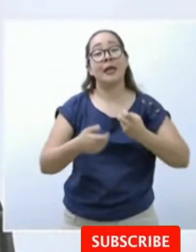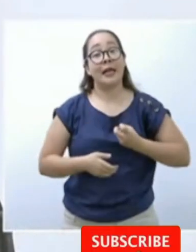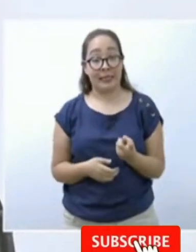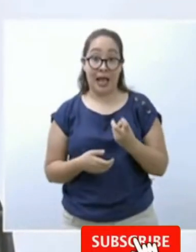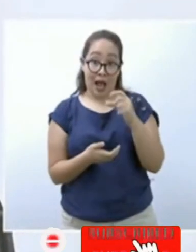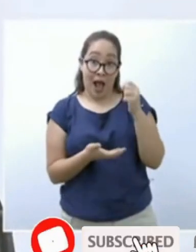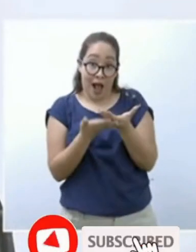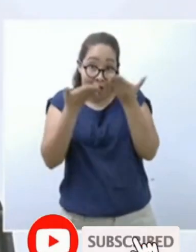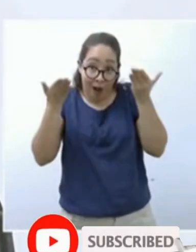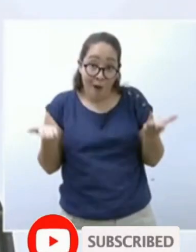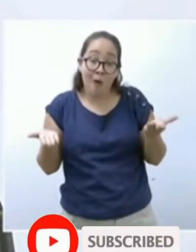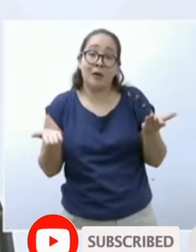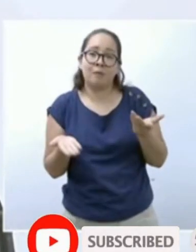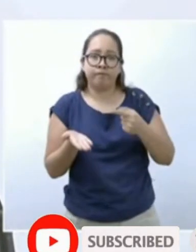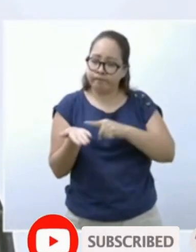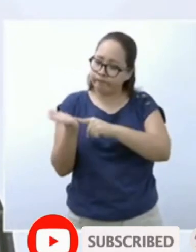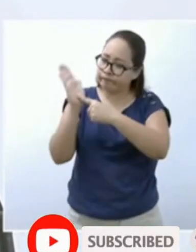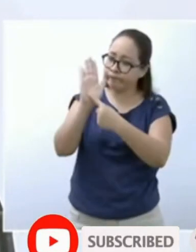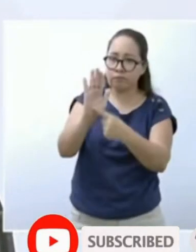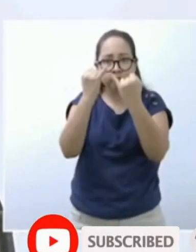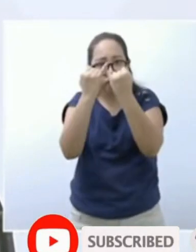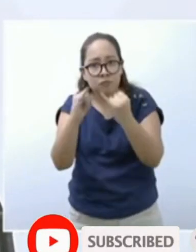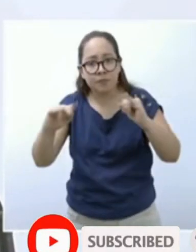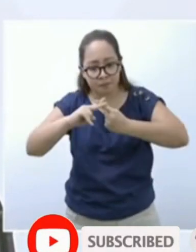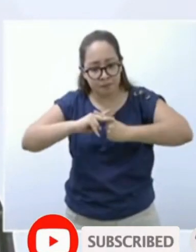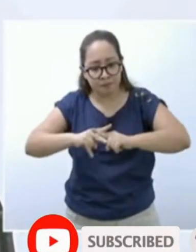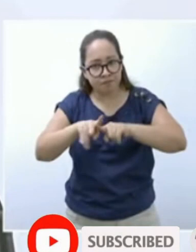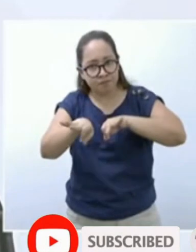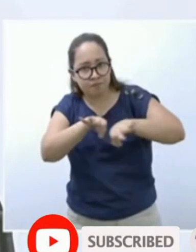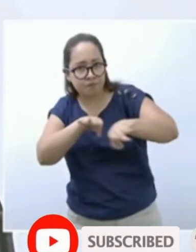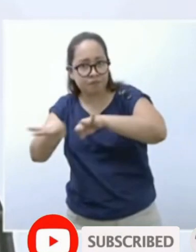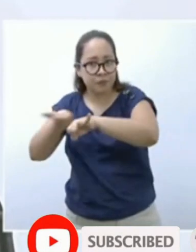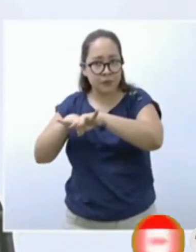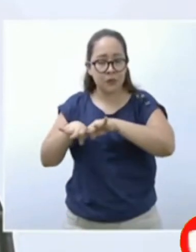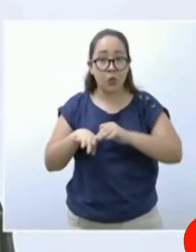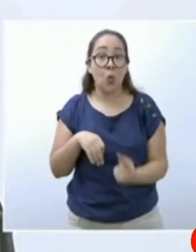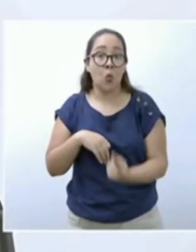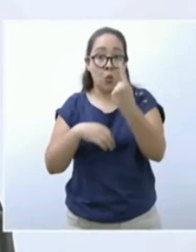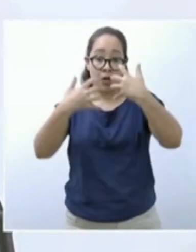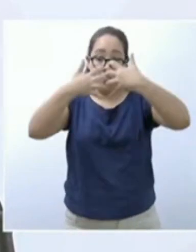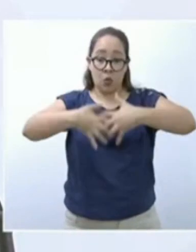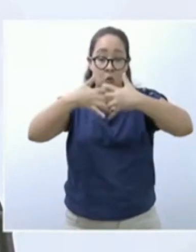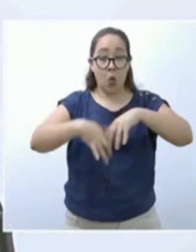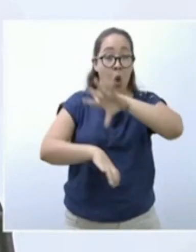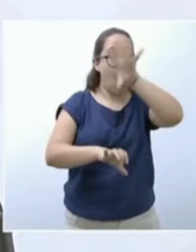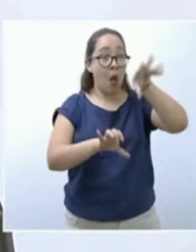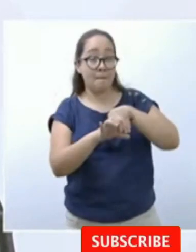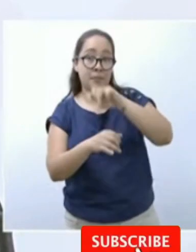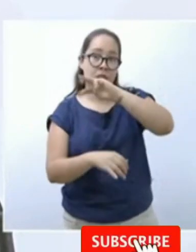presentando, inaugurando y arrancando las operaciones de una fábrica con una inversión total de